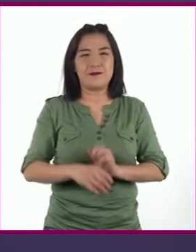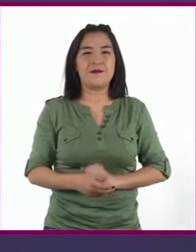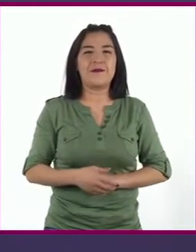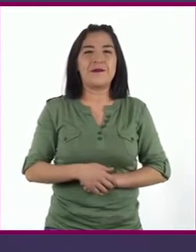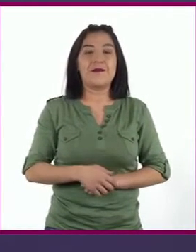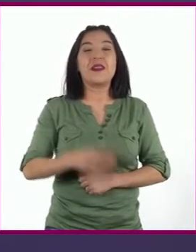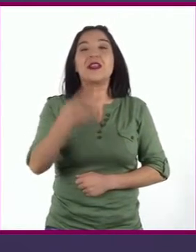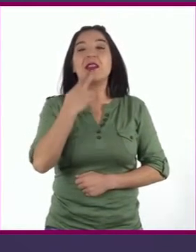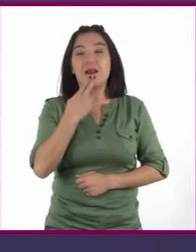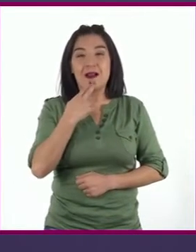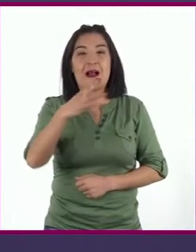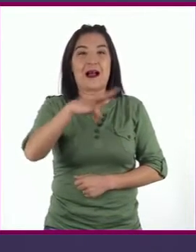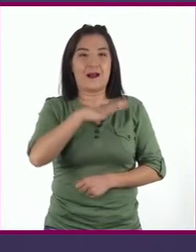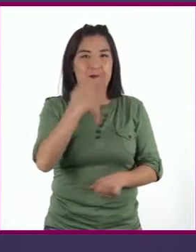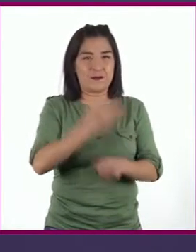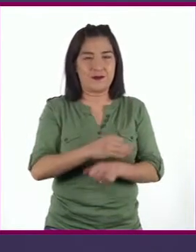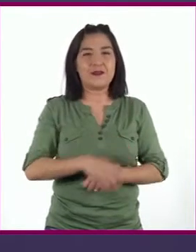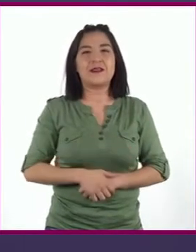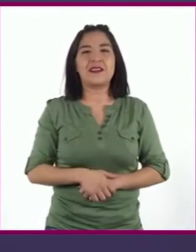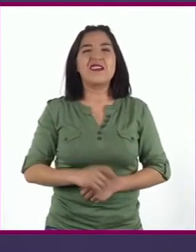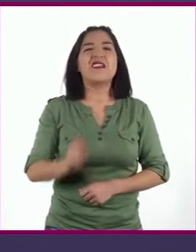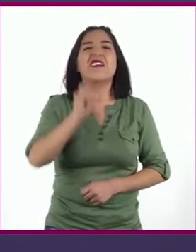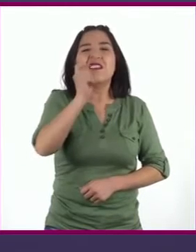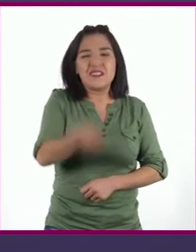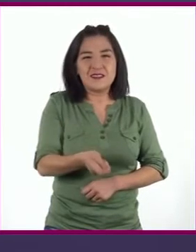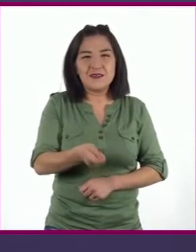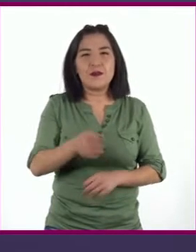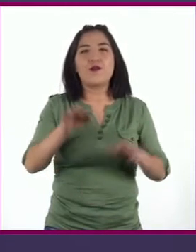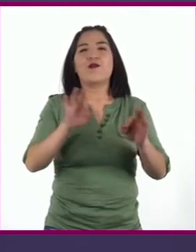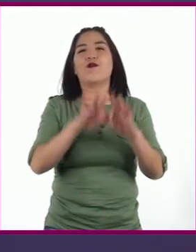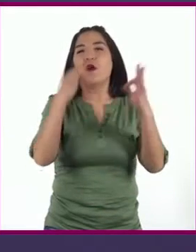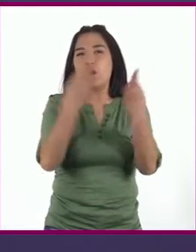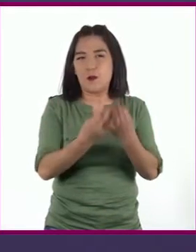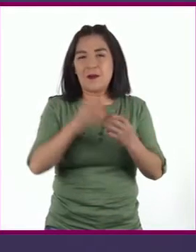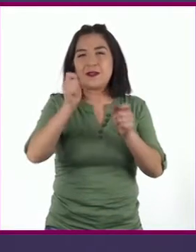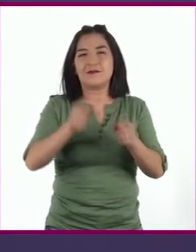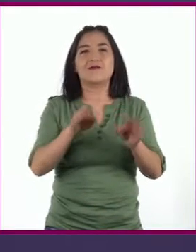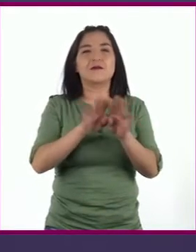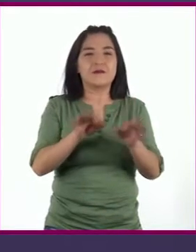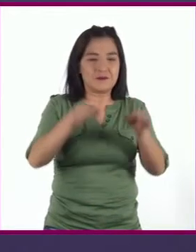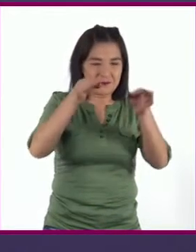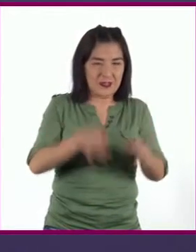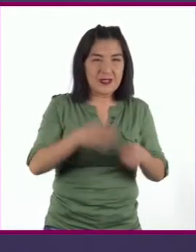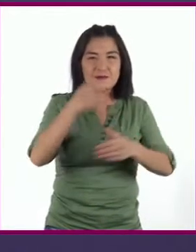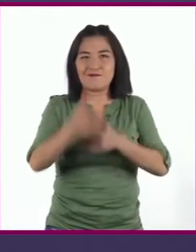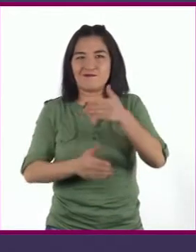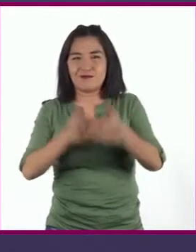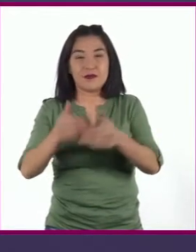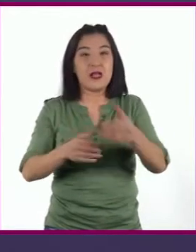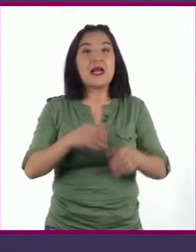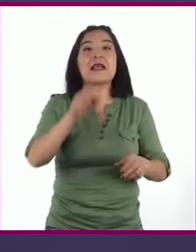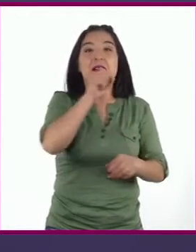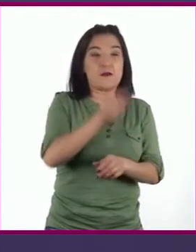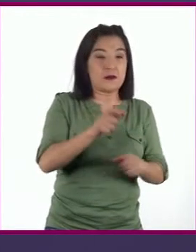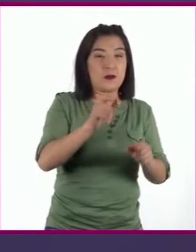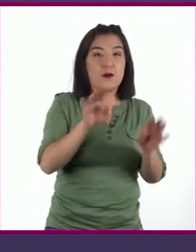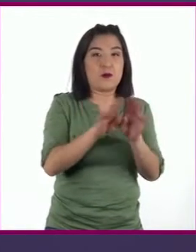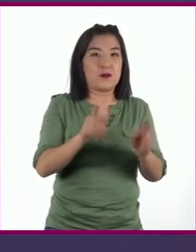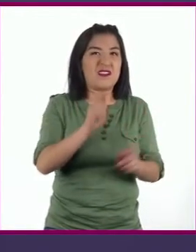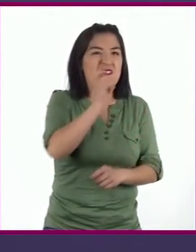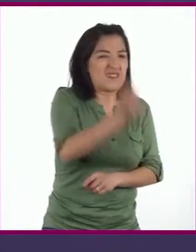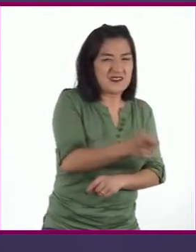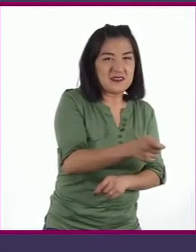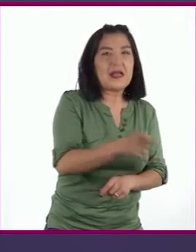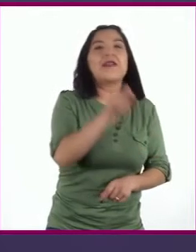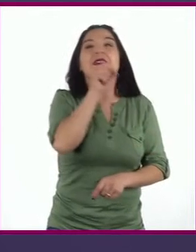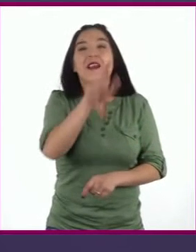tenemos que esta es una definición formal y procedimental, ya que no solo define qué es, sino